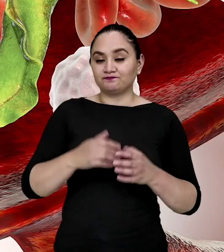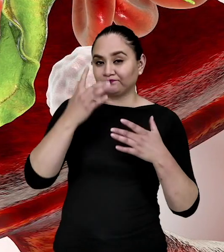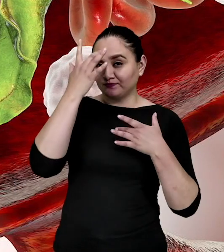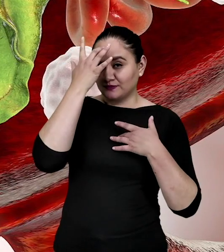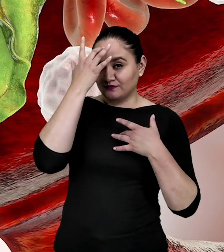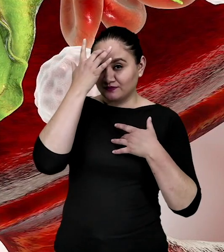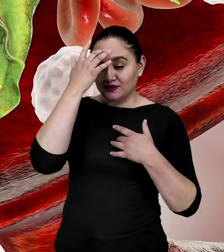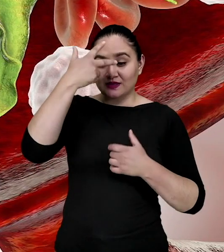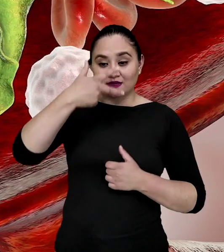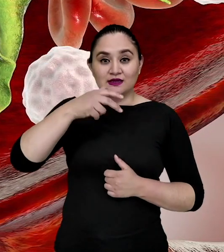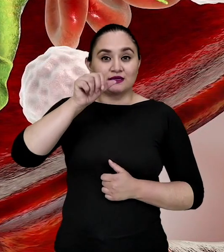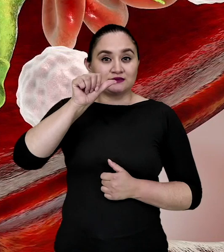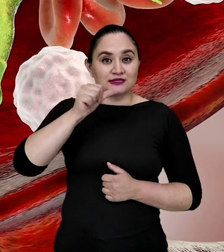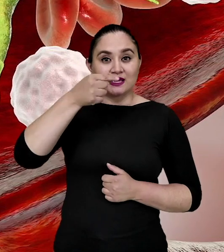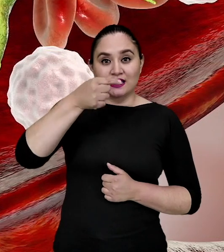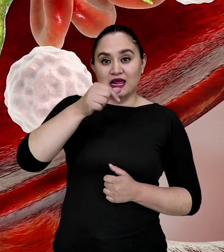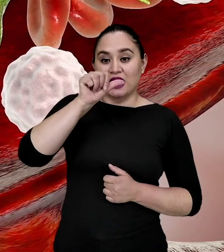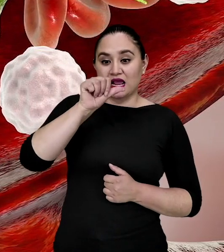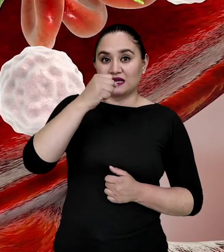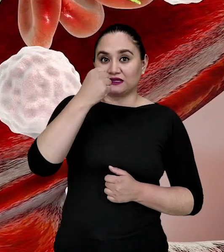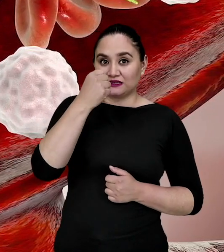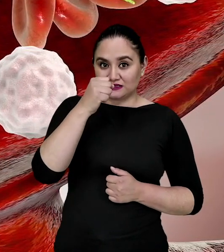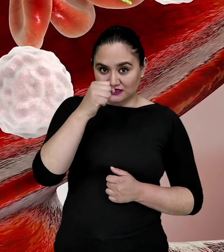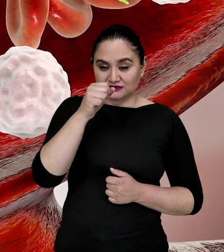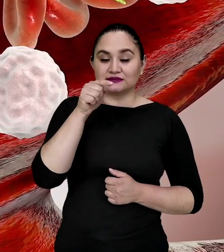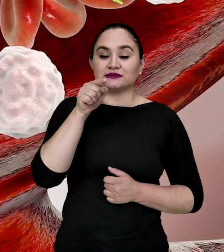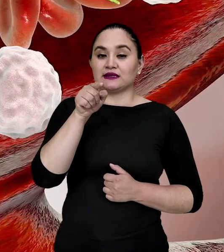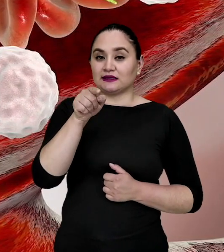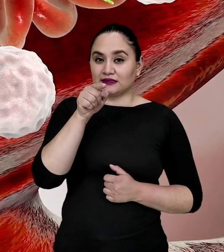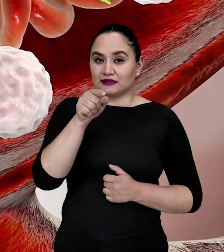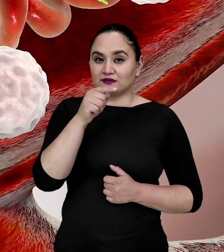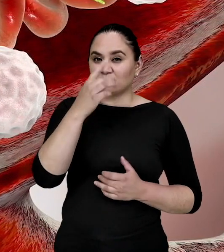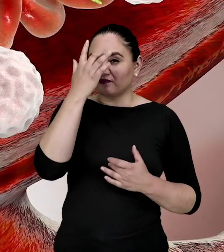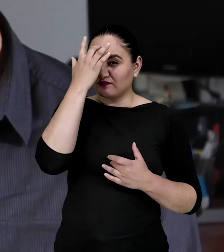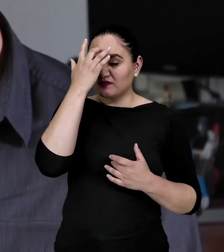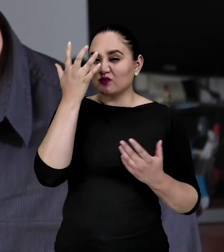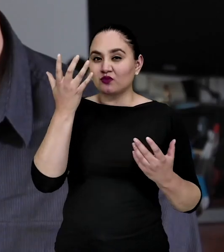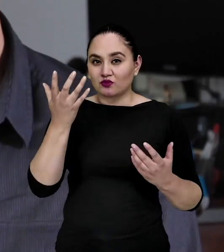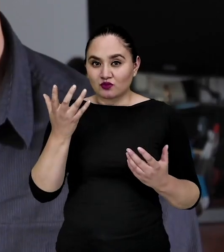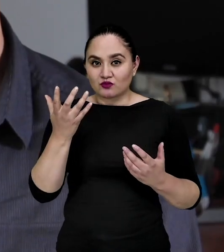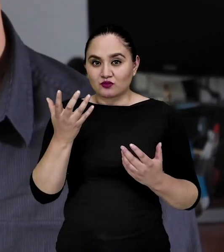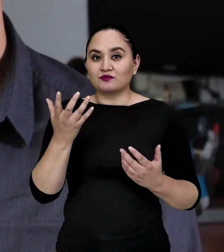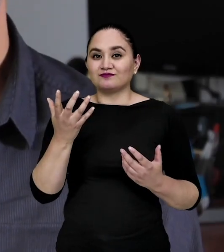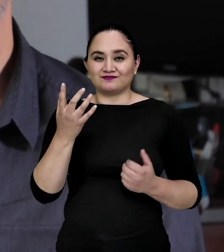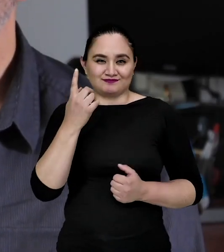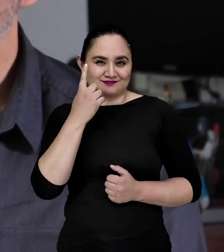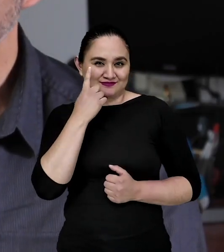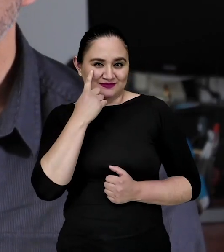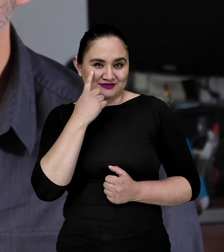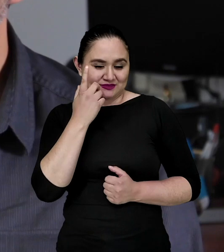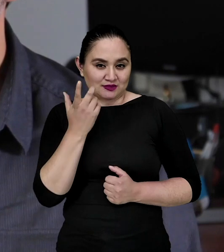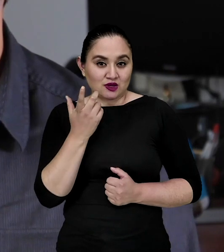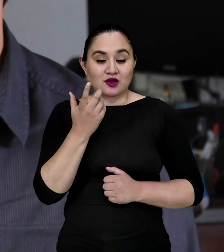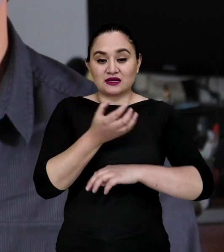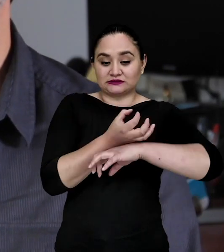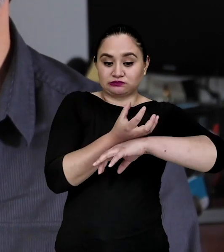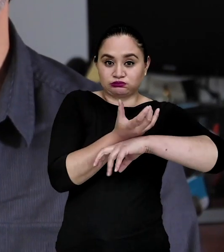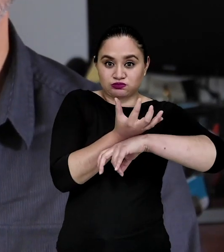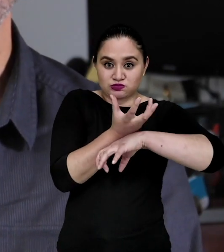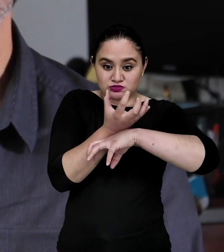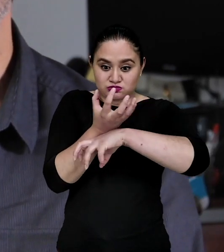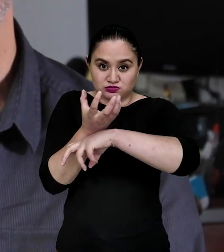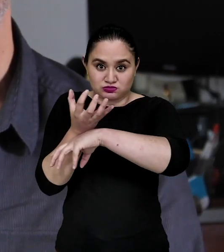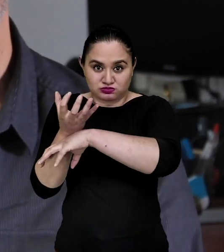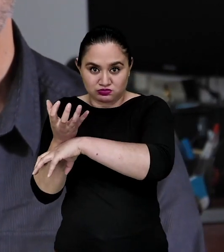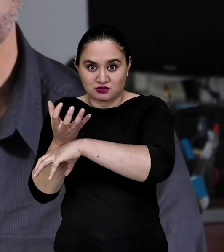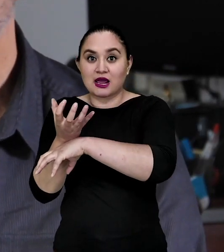La enfermedad de Chagas es, su agente causal es un, se llama tripanosoma cruzi, es un protosuario